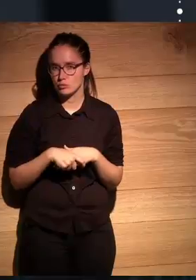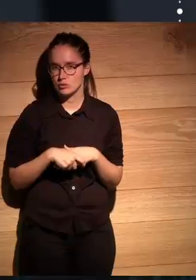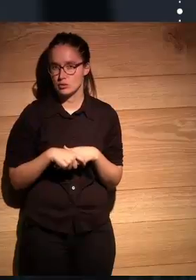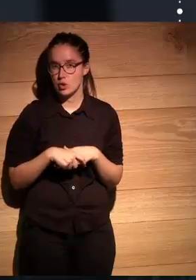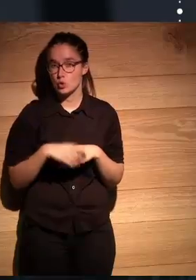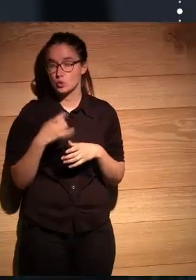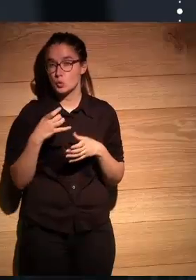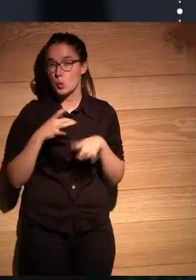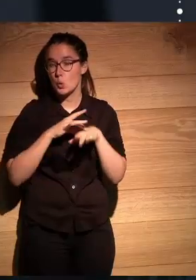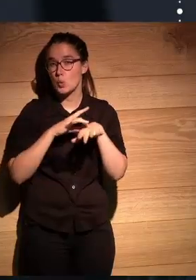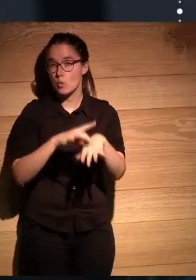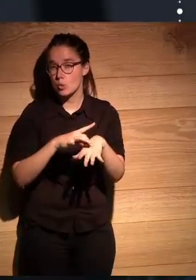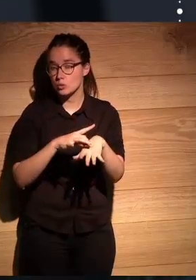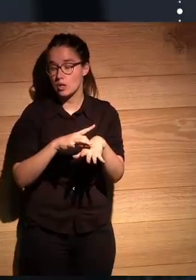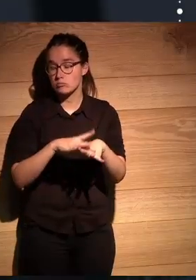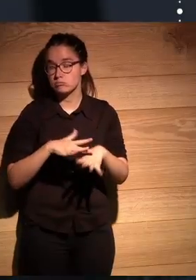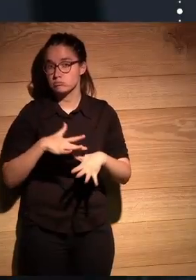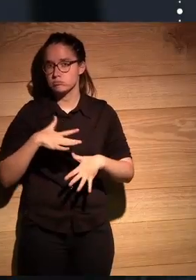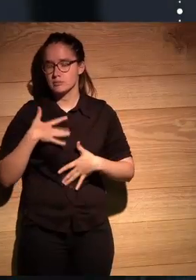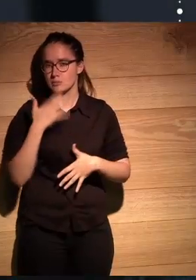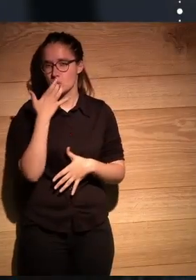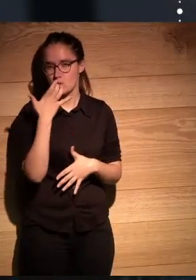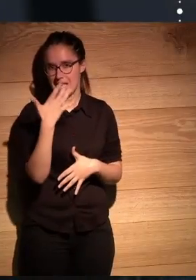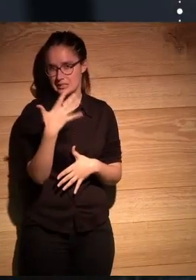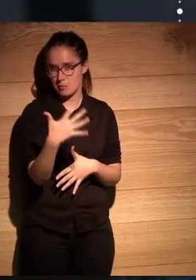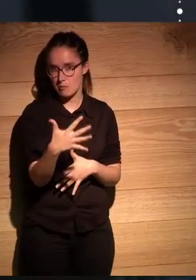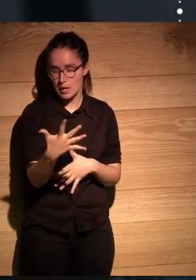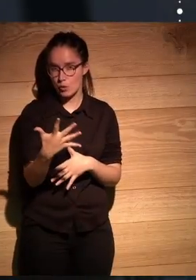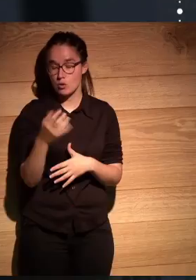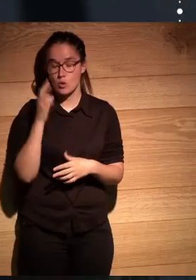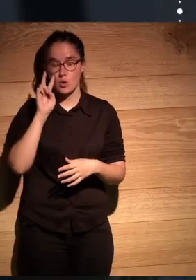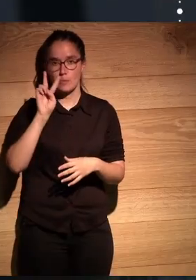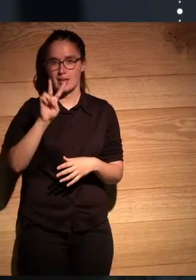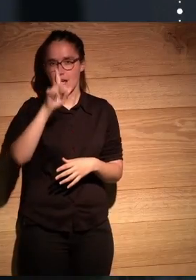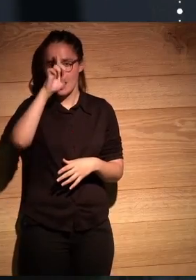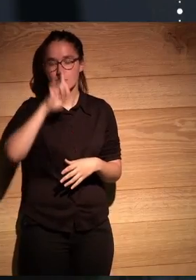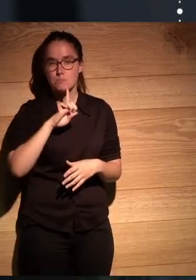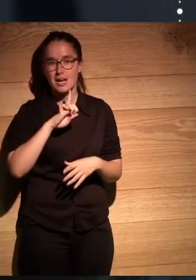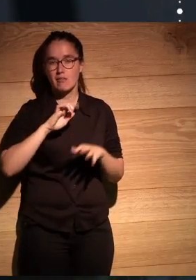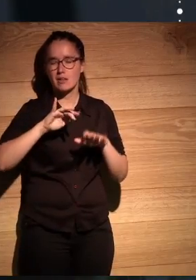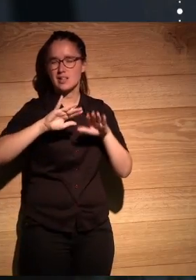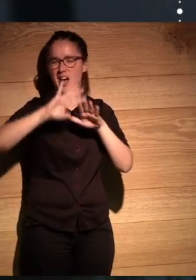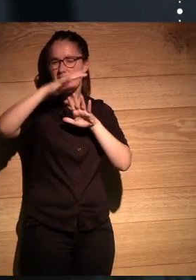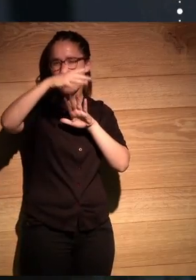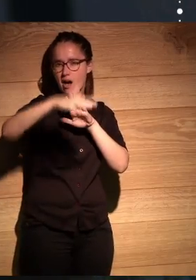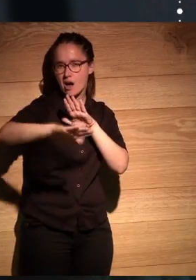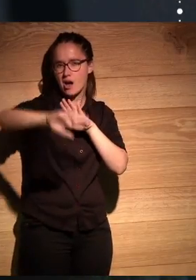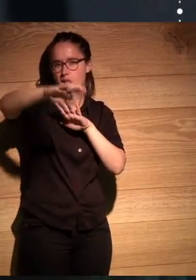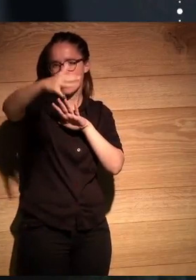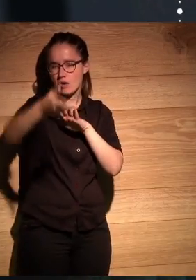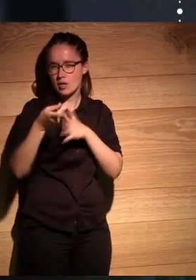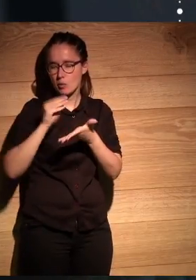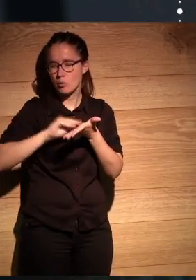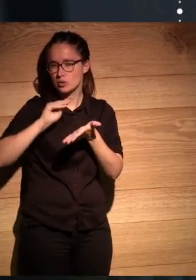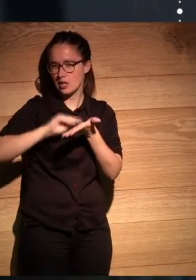su ruta se convirtió en inesperado espejo me vi reflejada en la imagen de aquella geografía que tantas veces